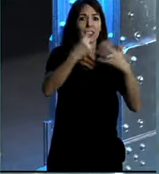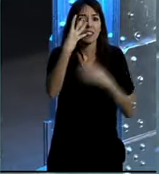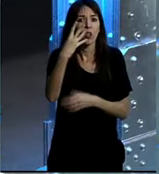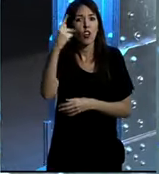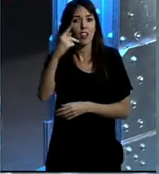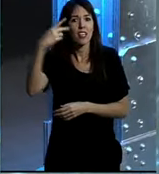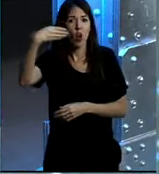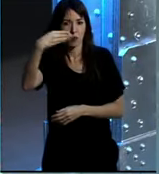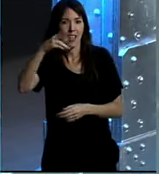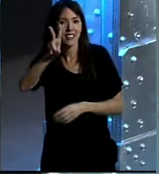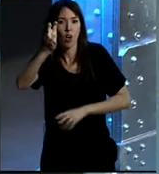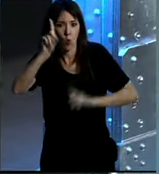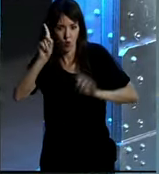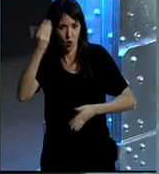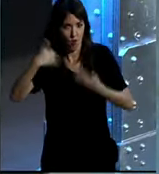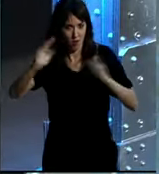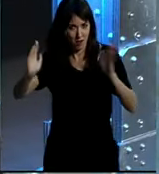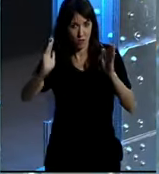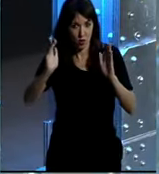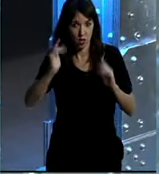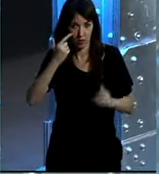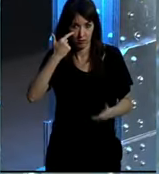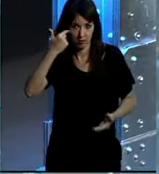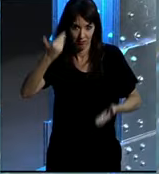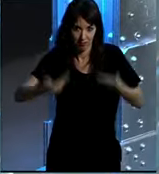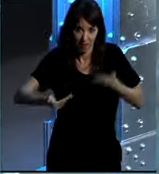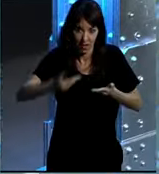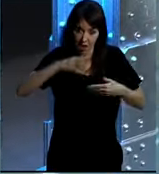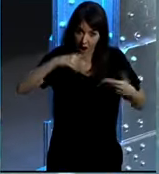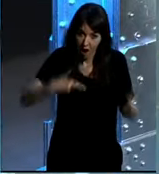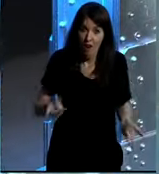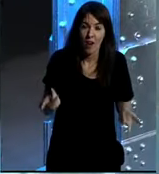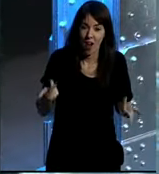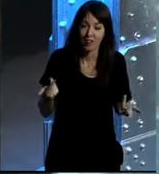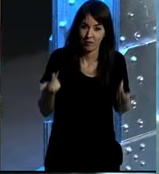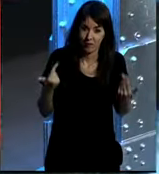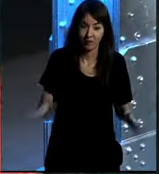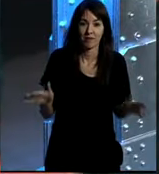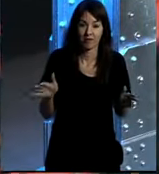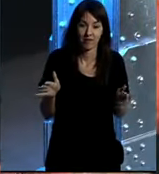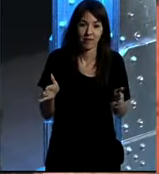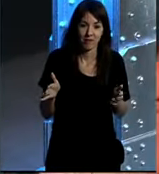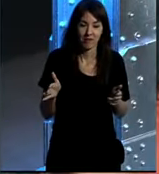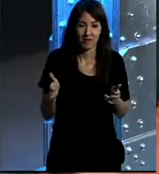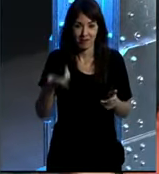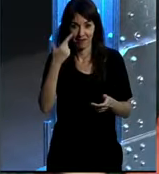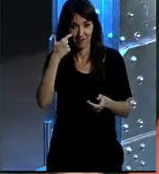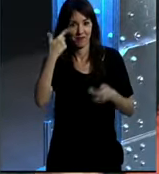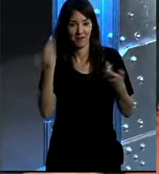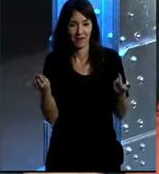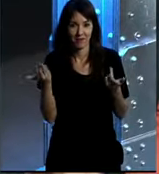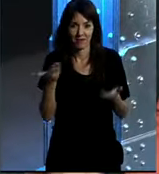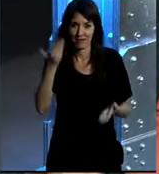kilobytes por segundo en aquel entonces. A si comparáis con las velocidades que tenemos hoy en día, bueno, pues como veis,